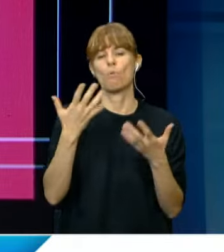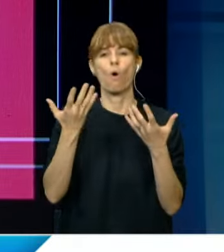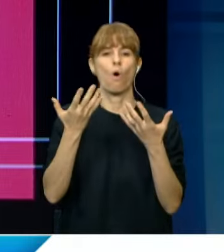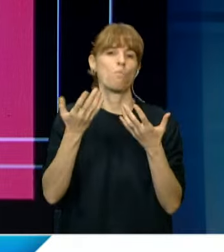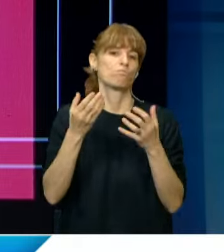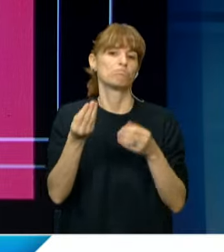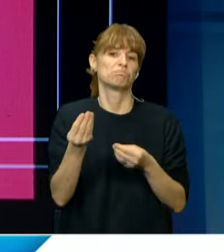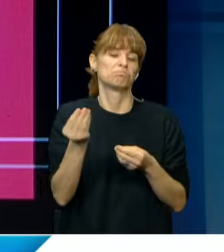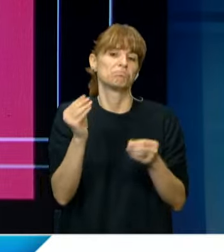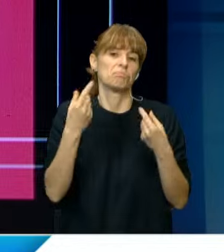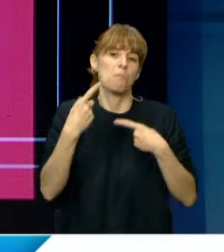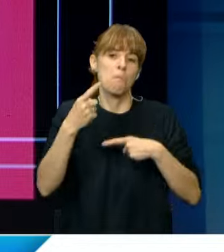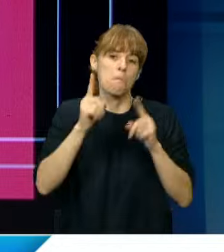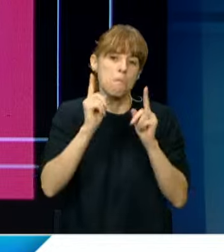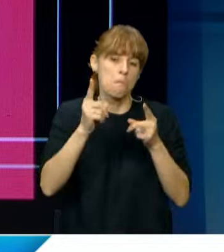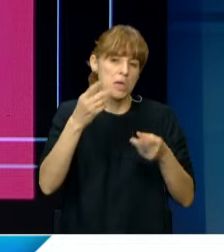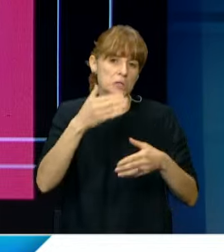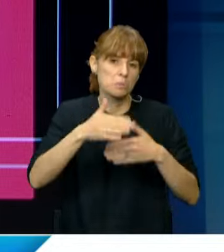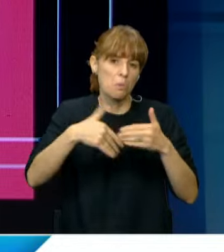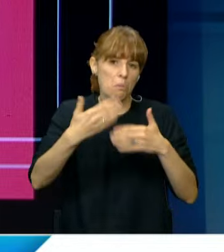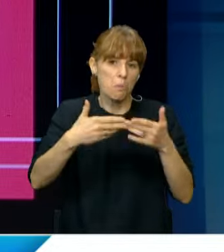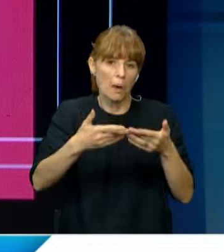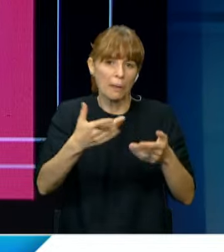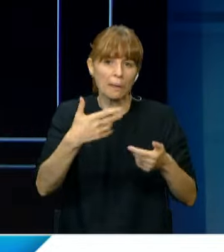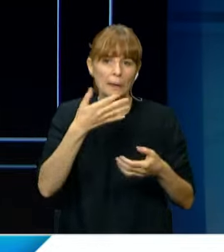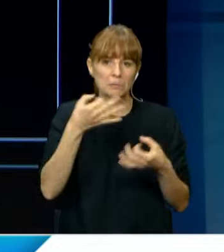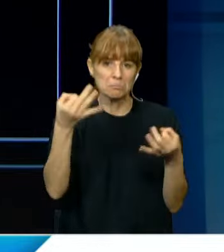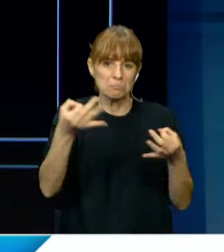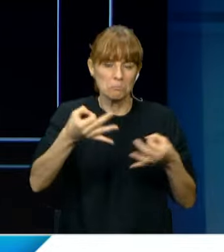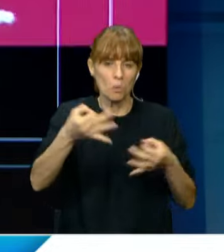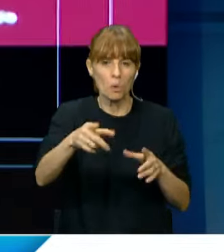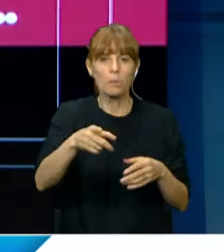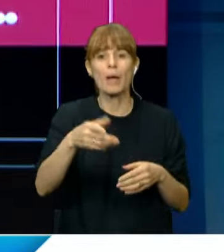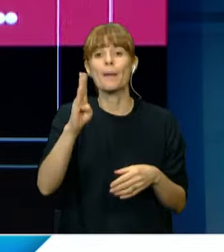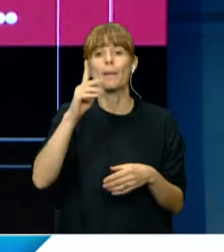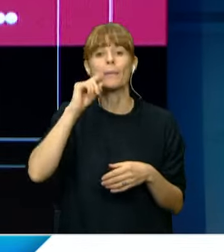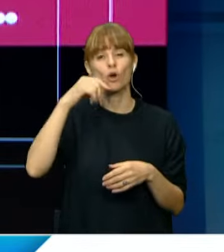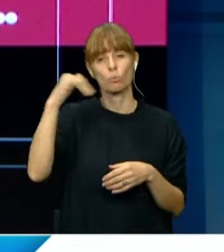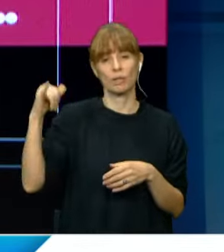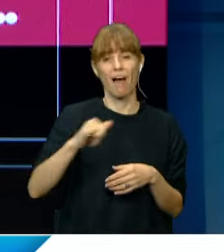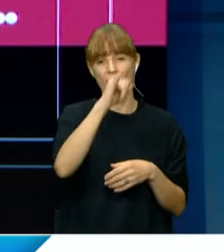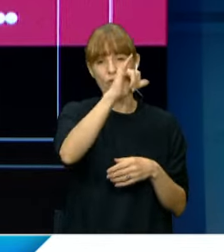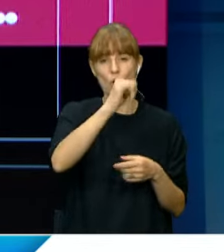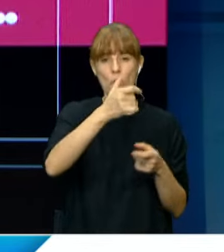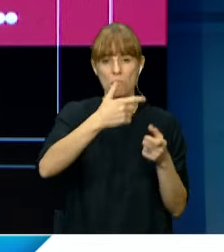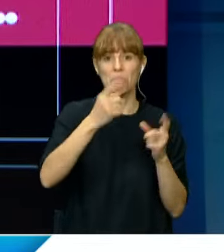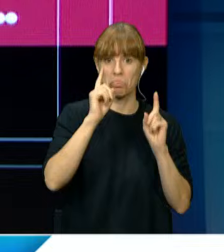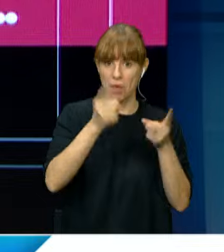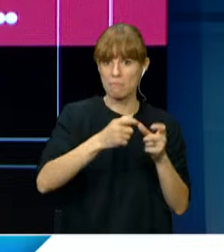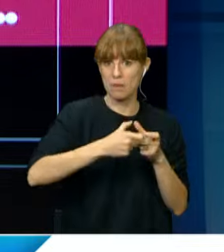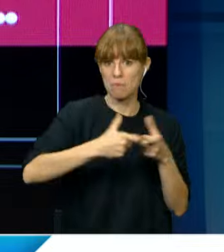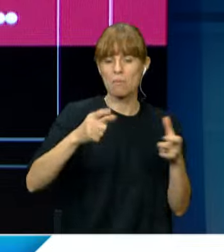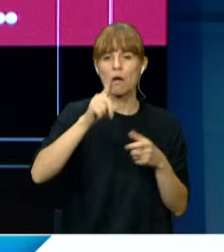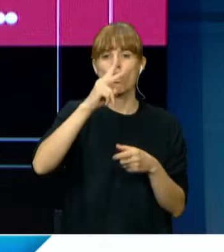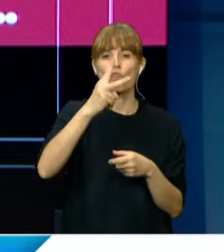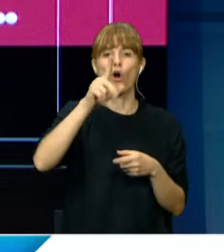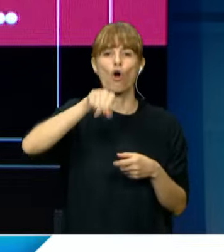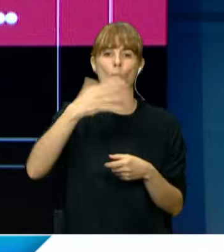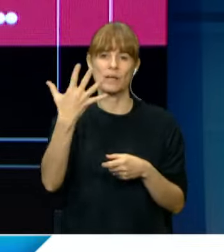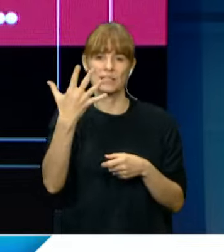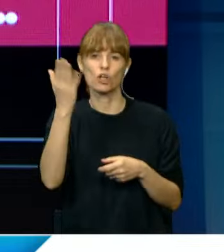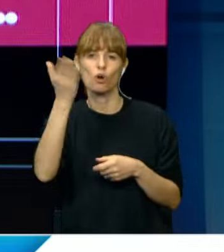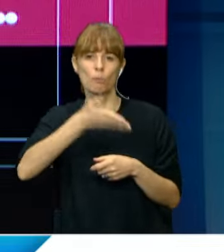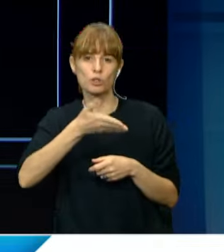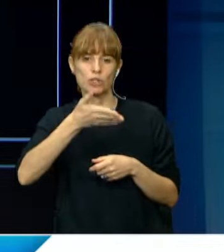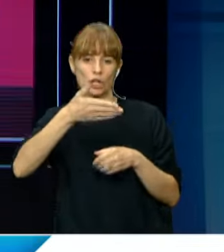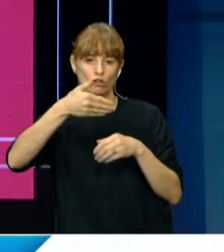proyecta que la demanda mundial de biocombustibles para aviones se multiplicará por un 2,5% para